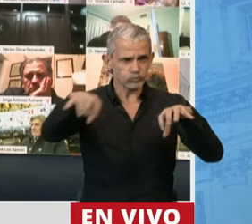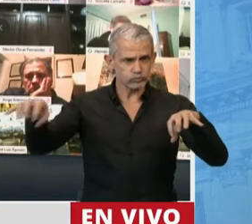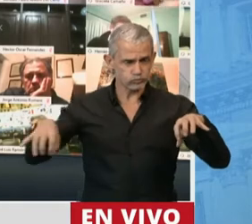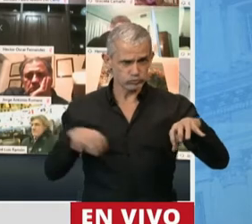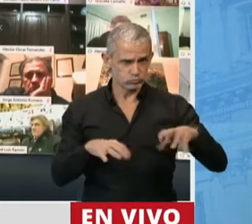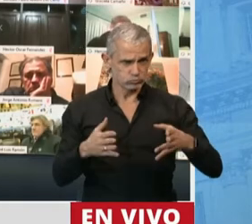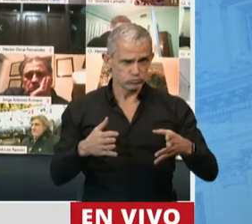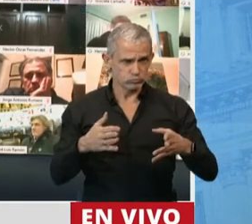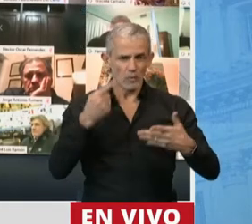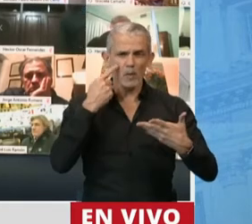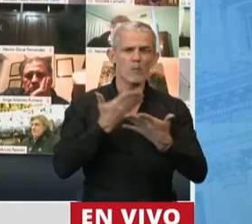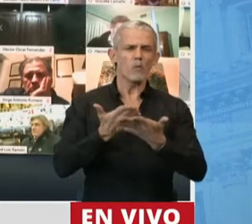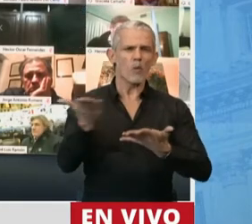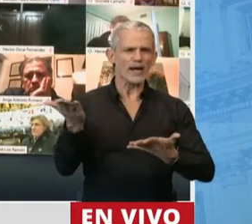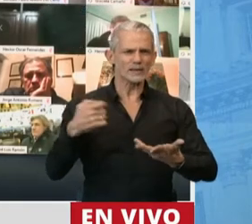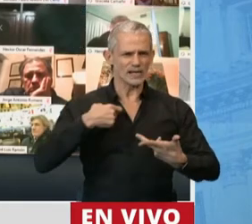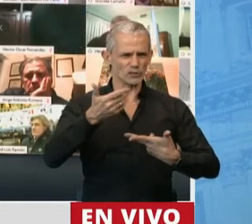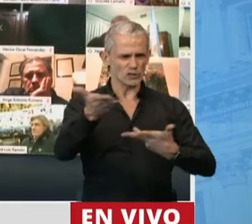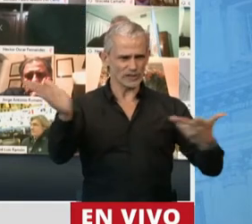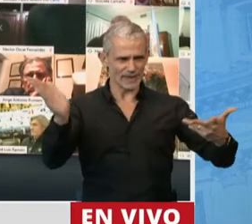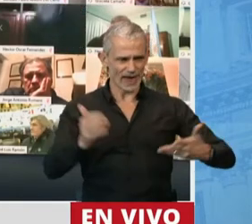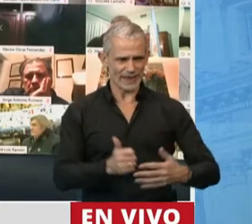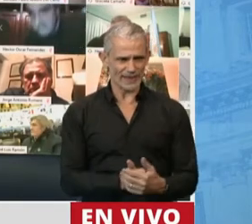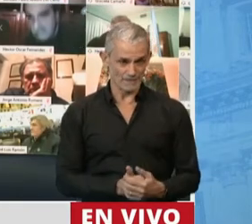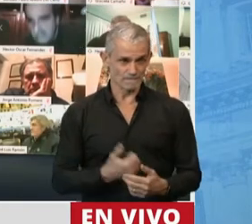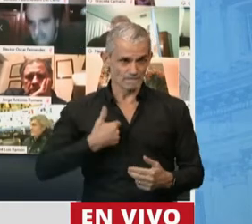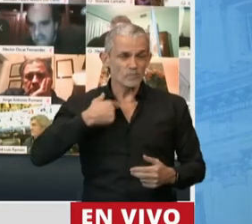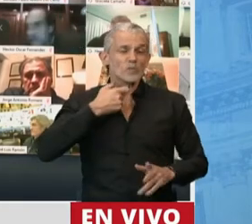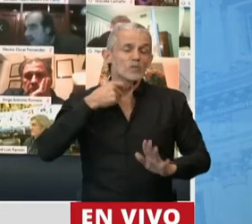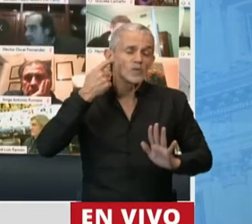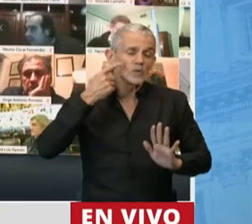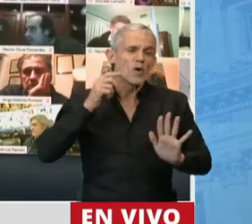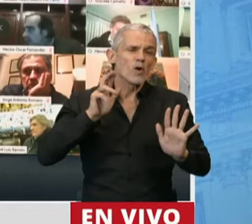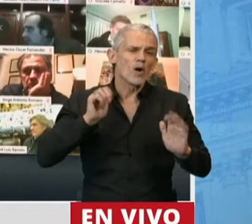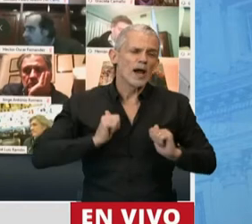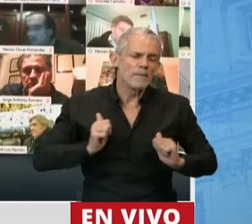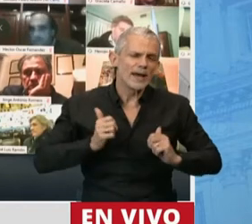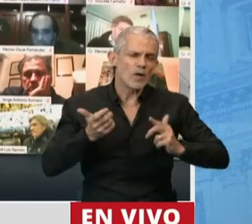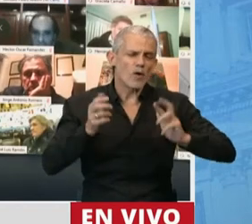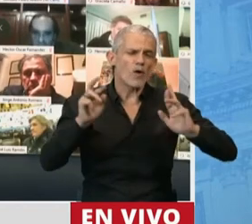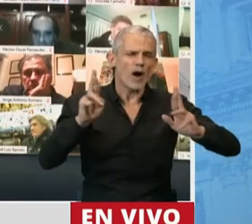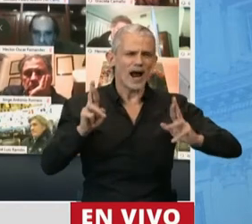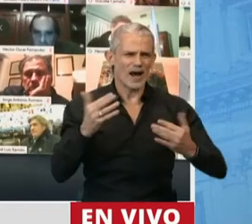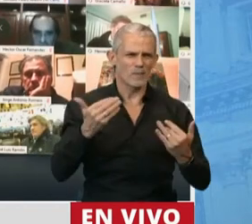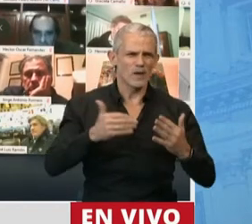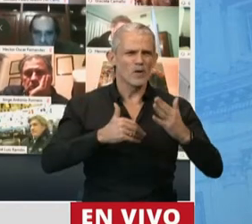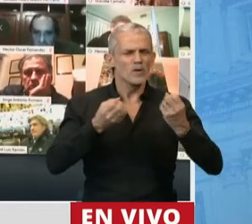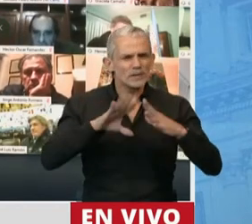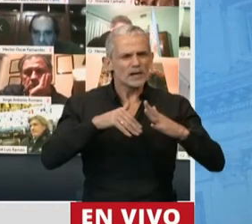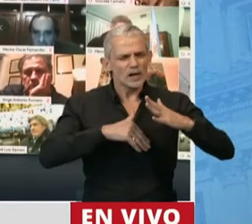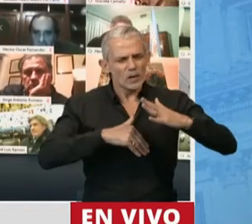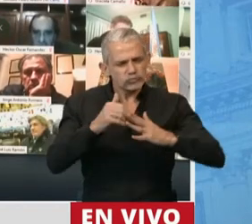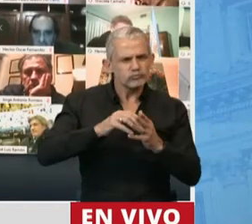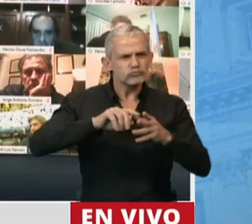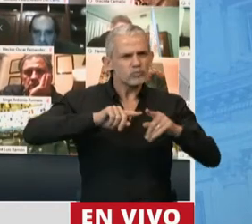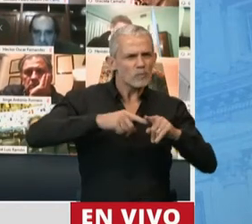hacia la sociedad. Y que espero que sea para empezar a construir políticas de Estado